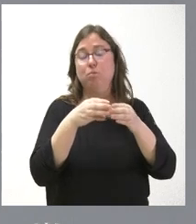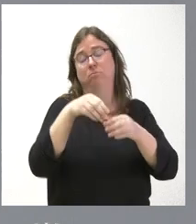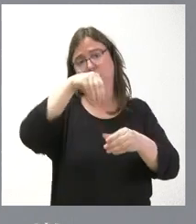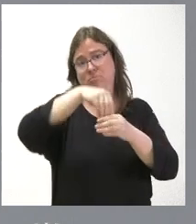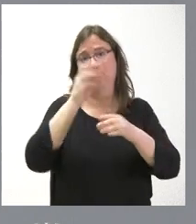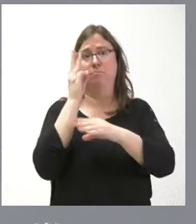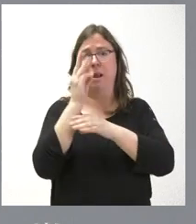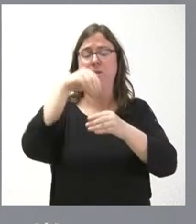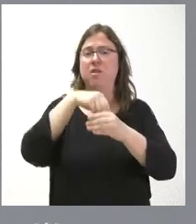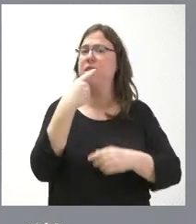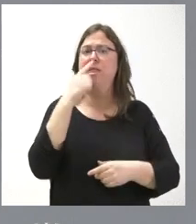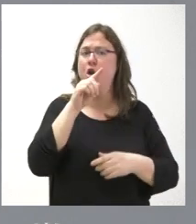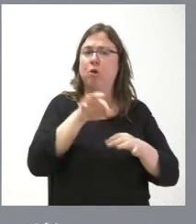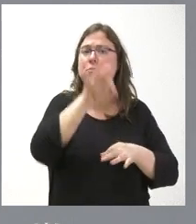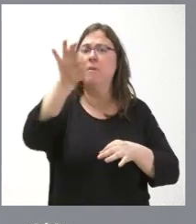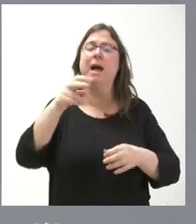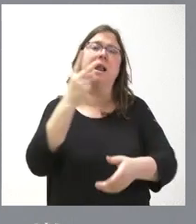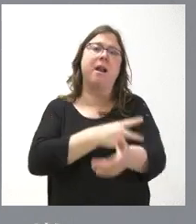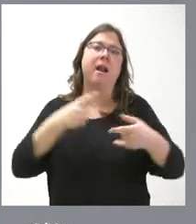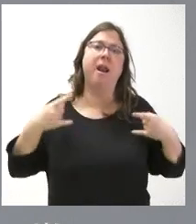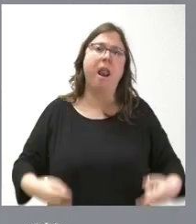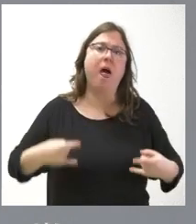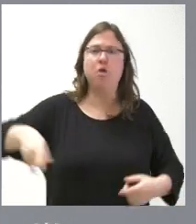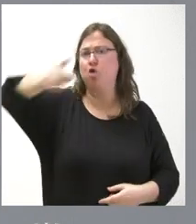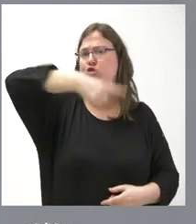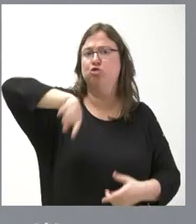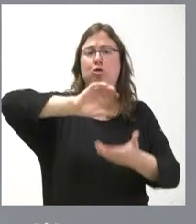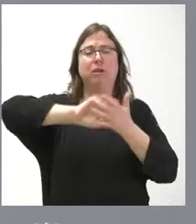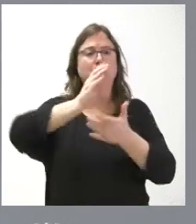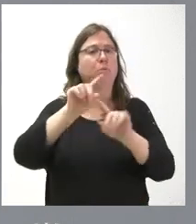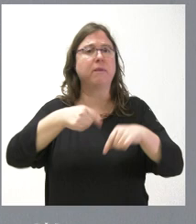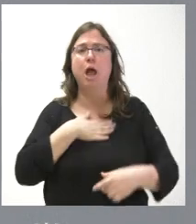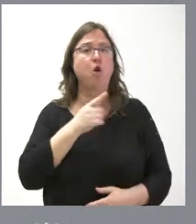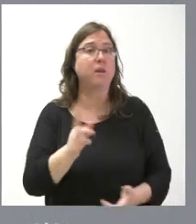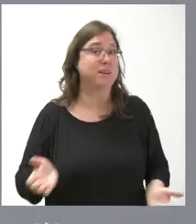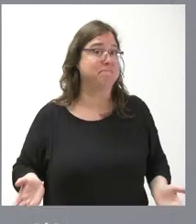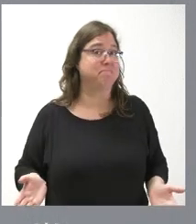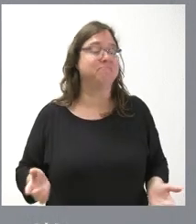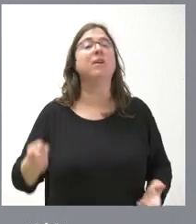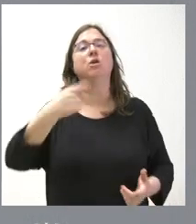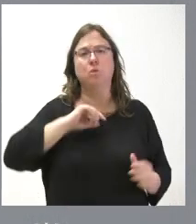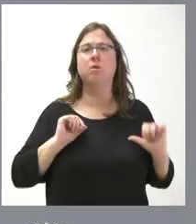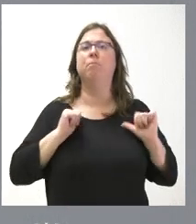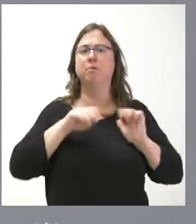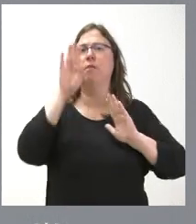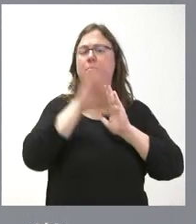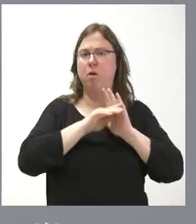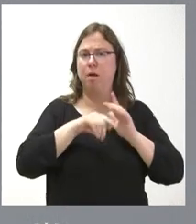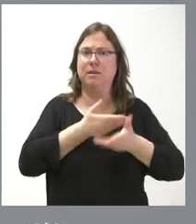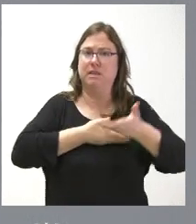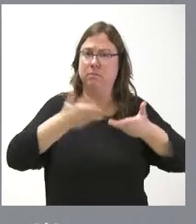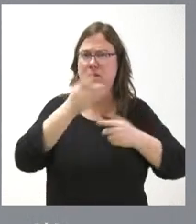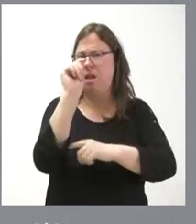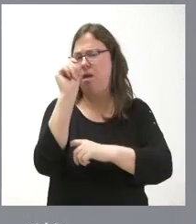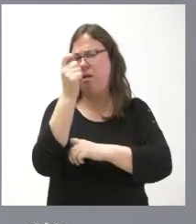que defienden no extender la radioterapia a todas las provincias de Castilla y Nosotros pusimos en marcha el programa de trasplantes y fue un éxito.